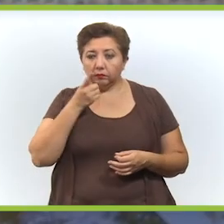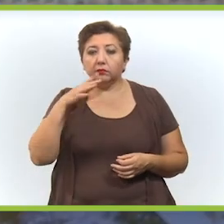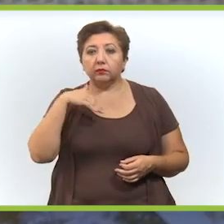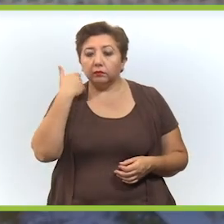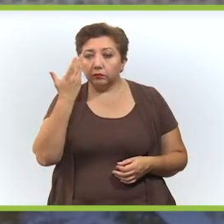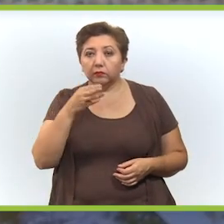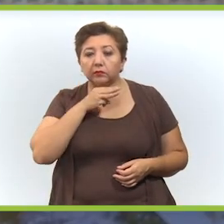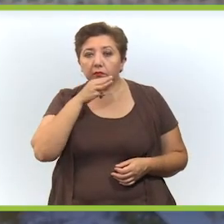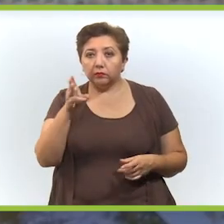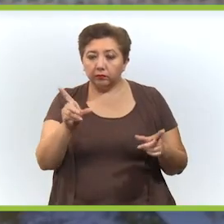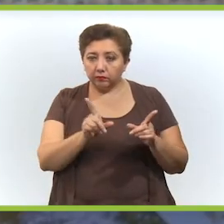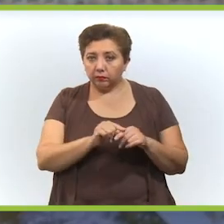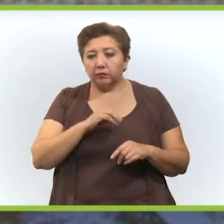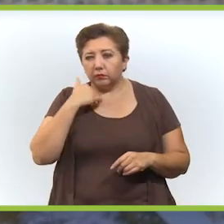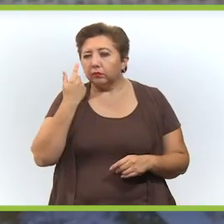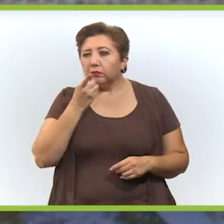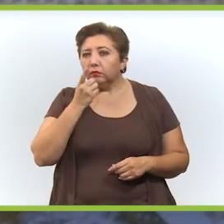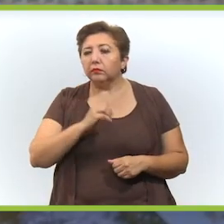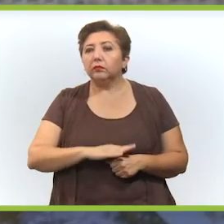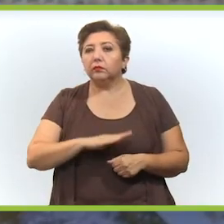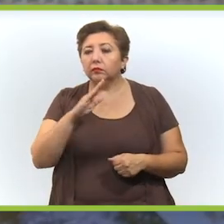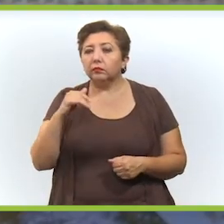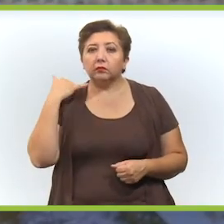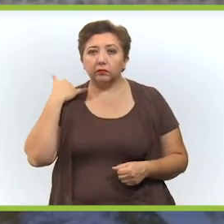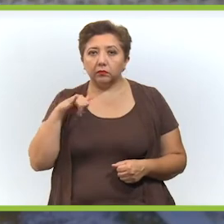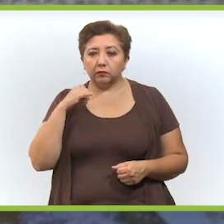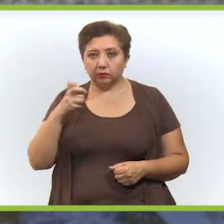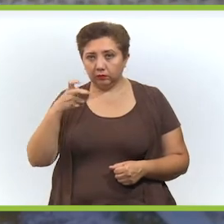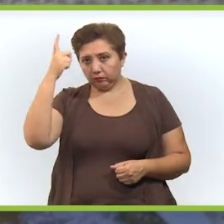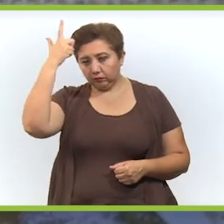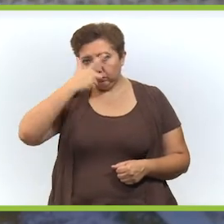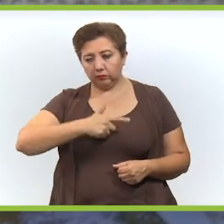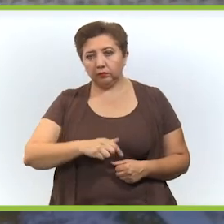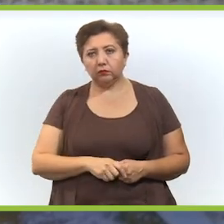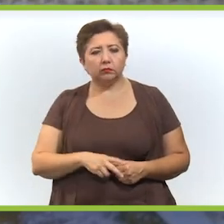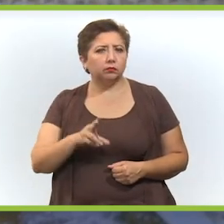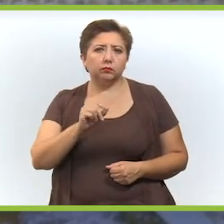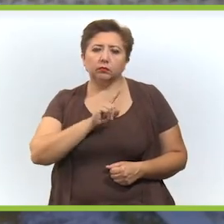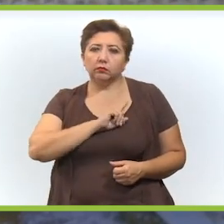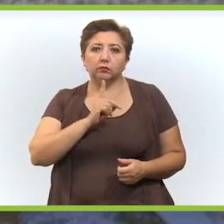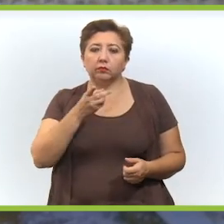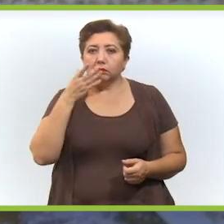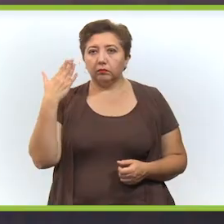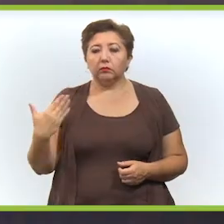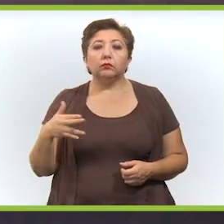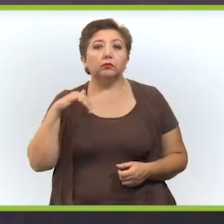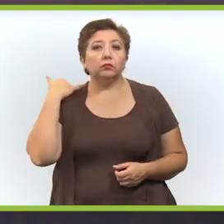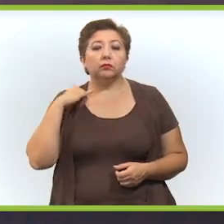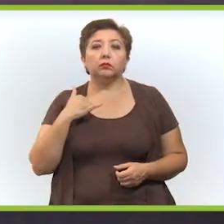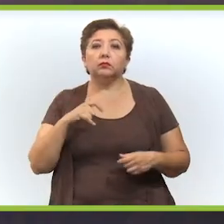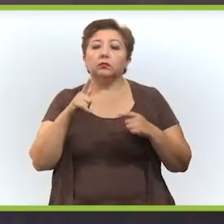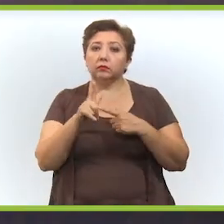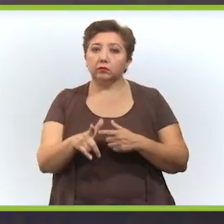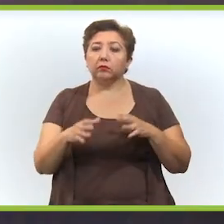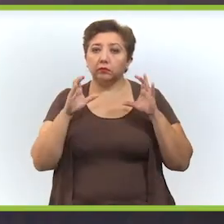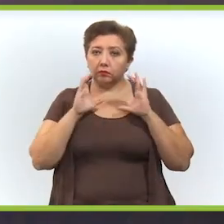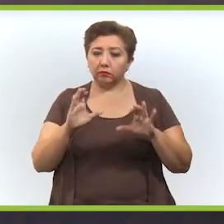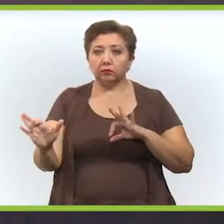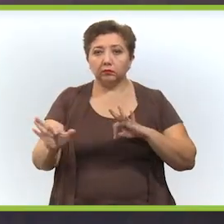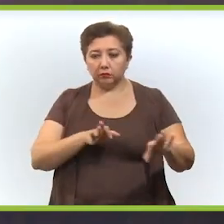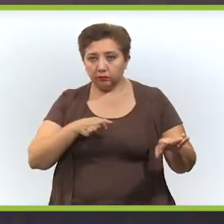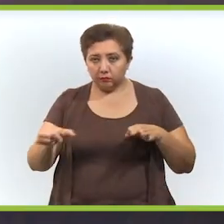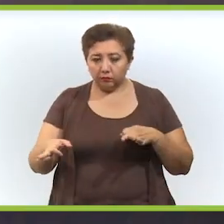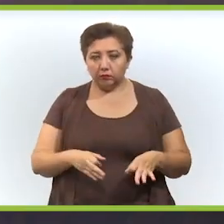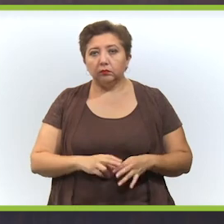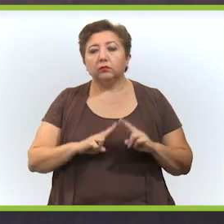Antes de finalizar, gobernador, ¿algún mensaje específico, algo más que desee compartir con los yucatecos esta noche? No, solamente le iba a impedir a los yucatecos que nos